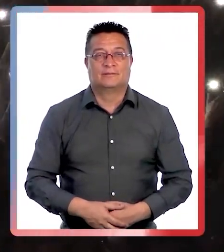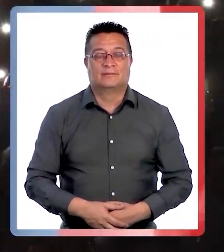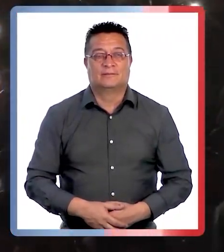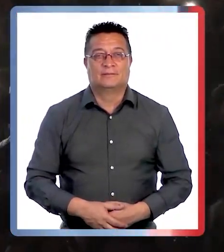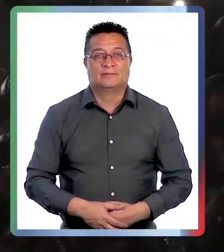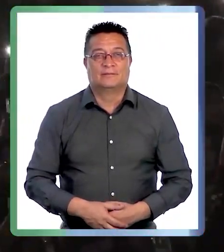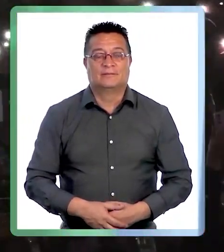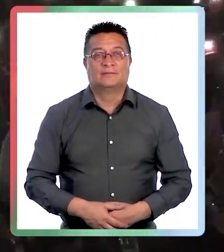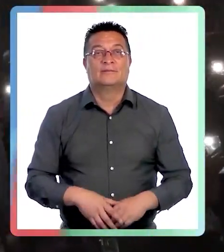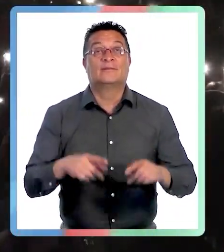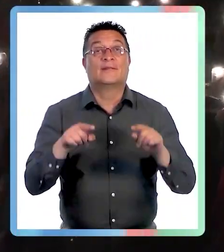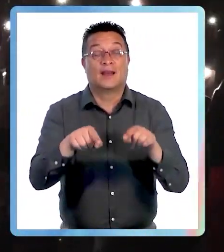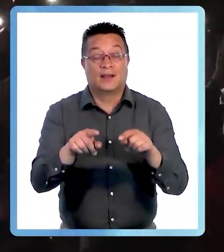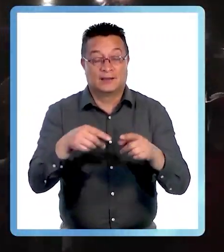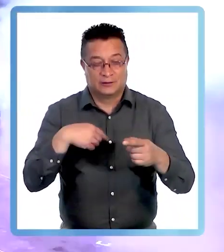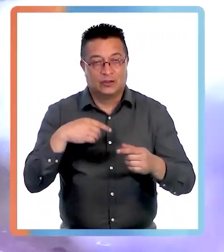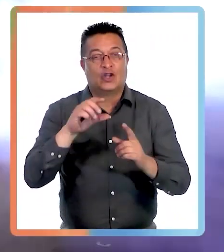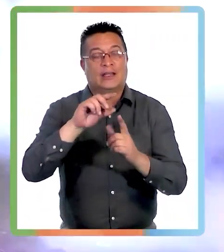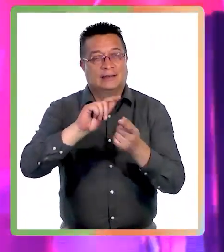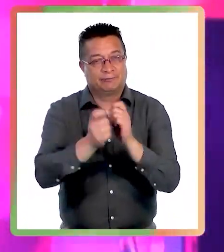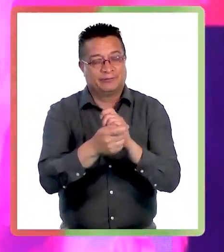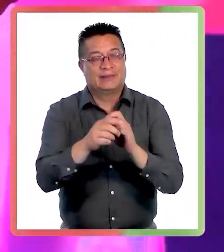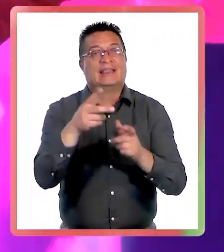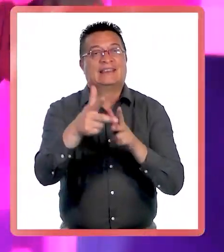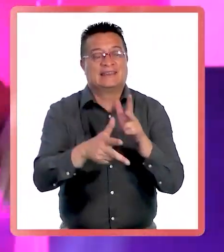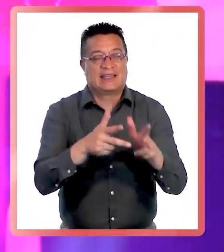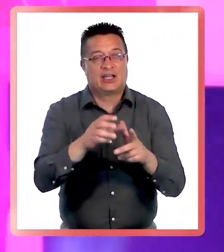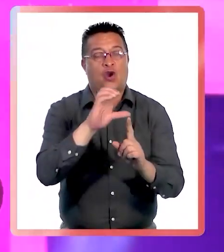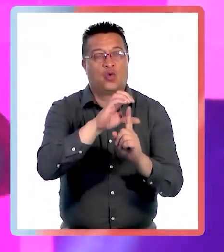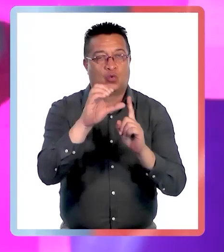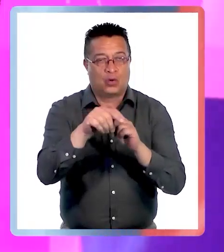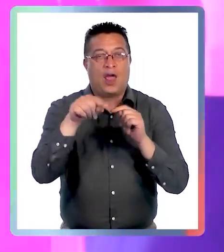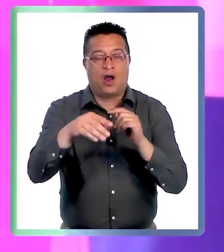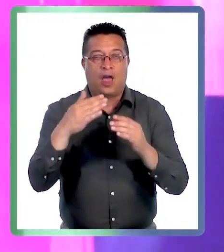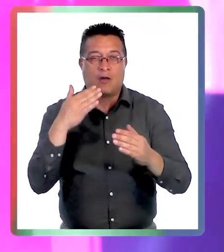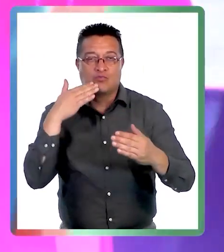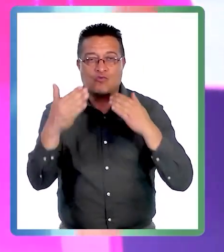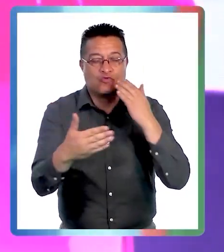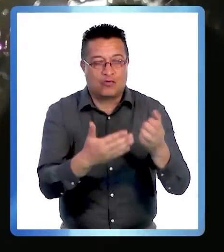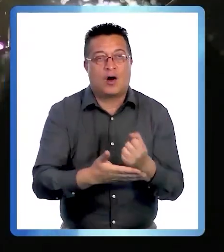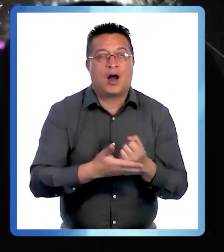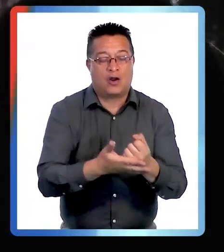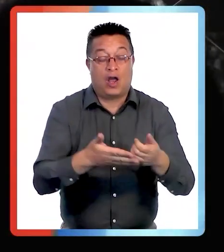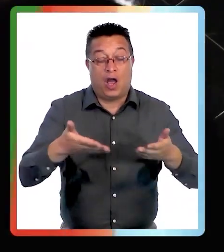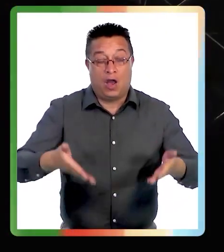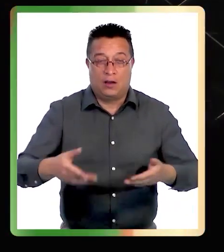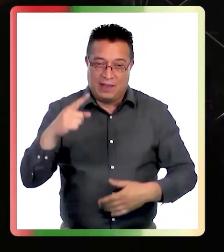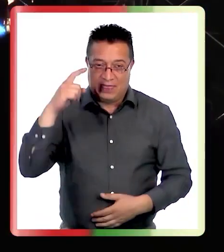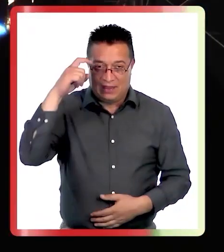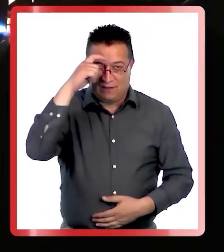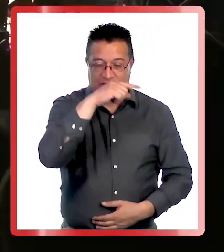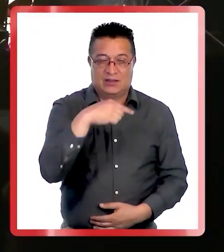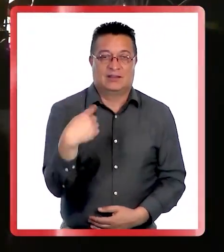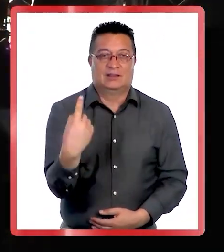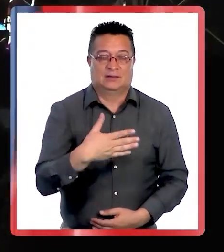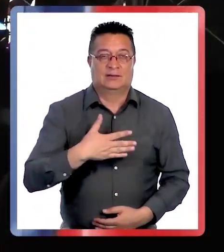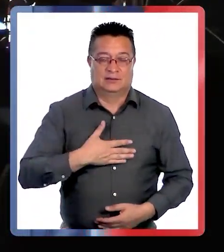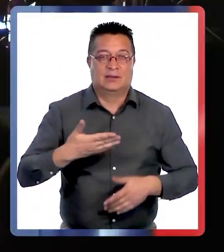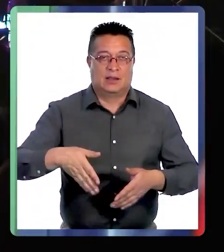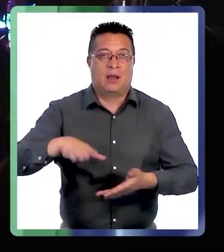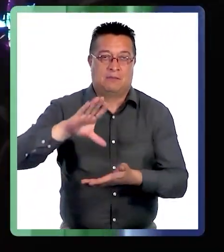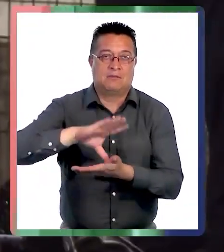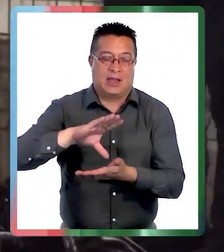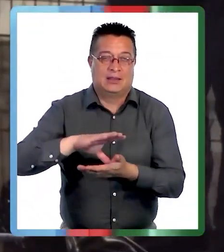Un vuelco que le hemos dado a los trenes culturales que tienen un carácter solidario, entendiendo el momento difícil en que nos encontramos en nuestro país.